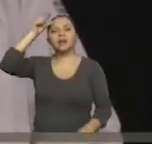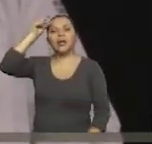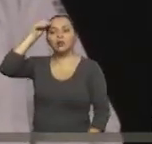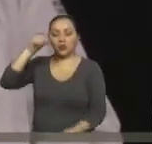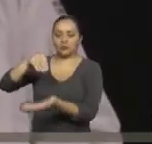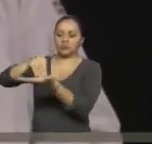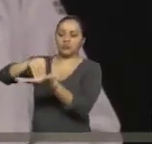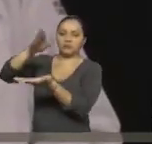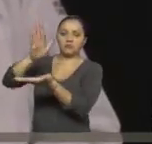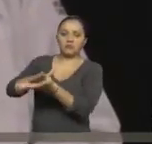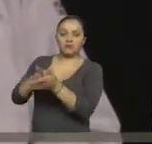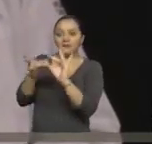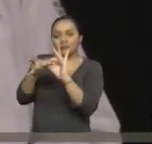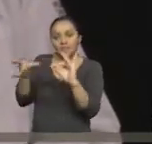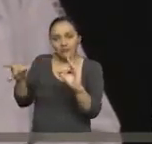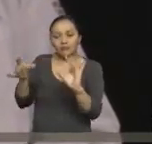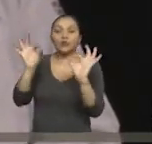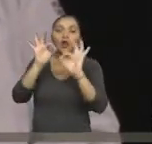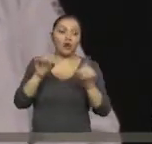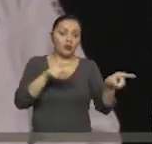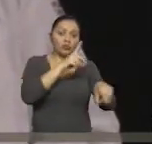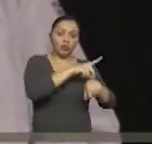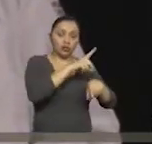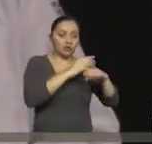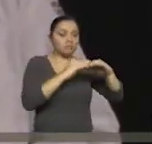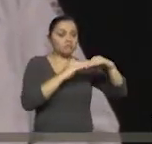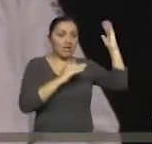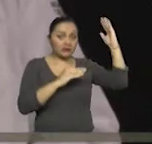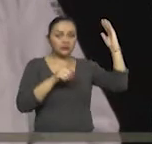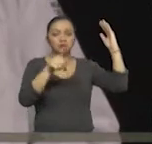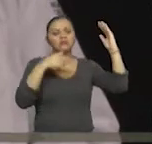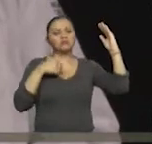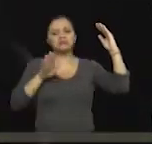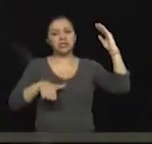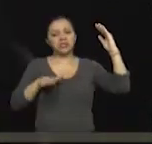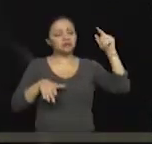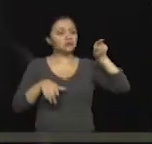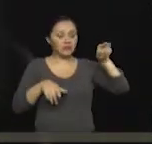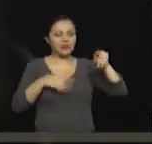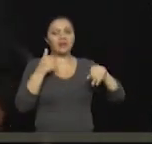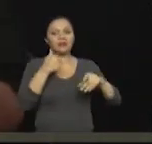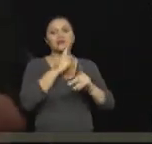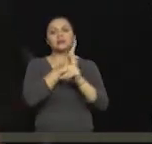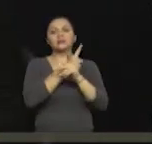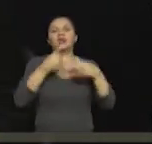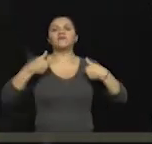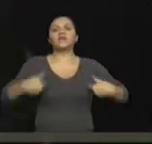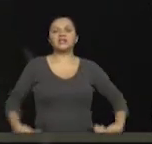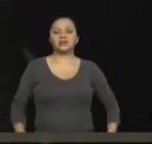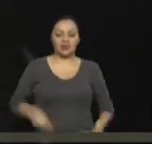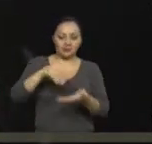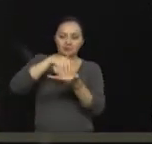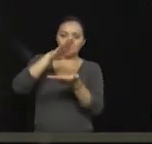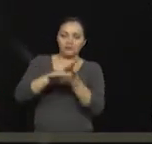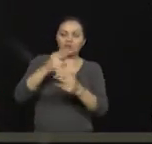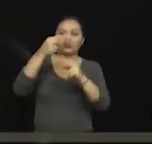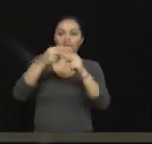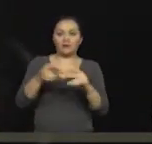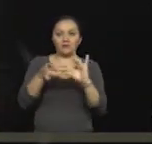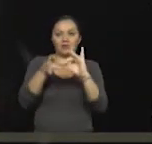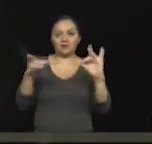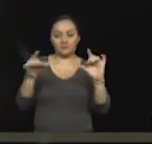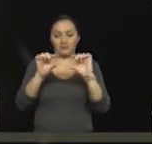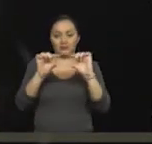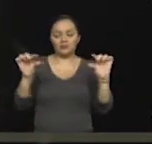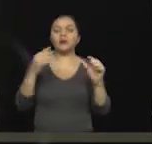física en este caso. Una consulta, justamente si tenemos algún caso de una persona con discapacidad que tenga más de una